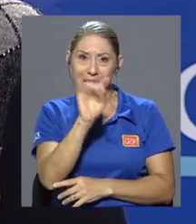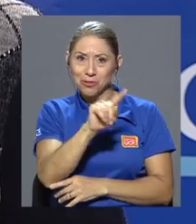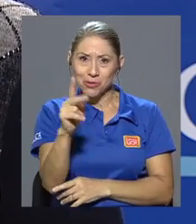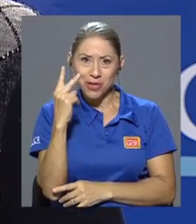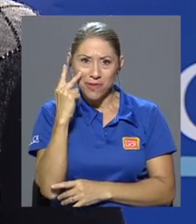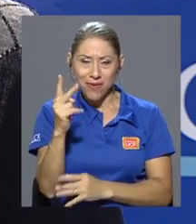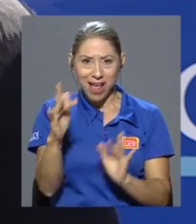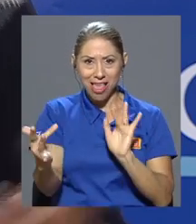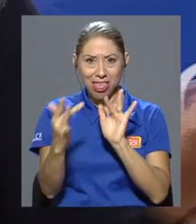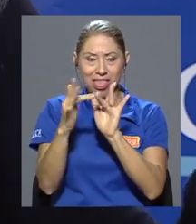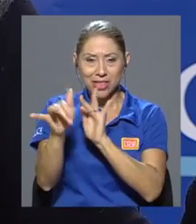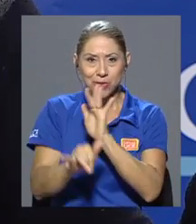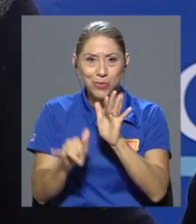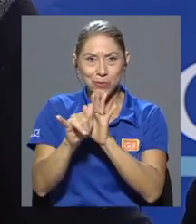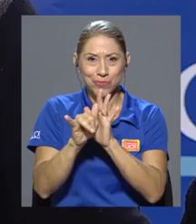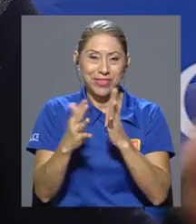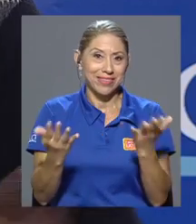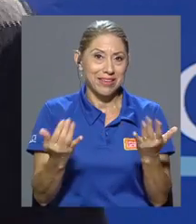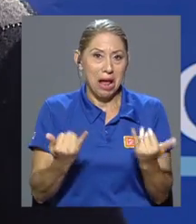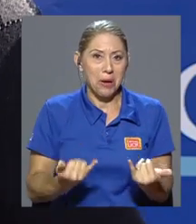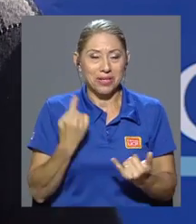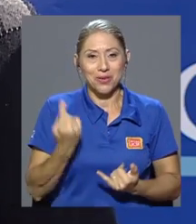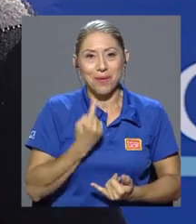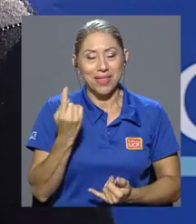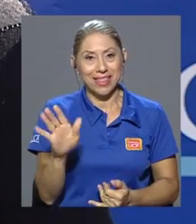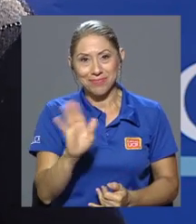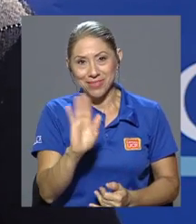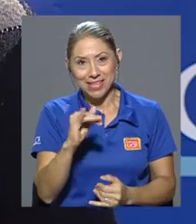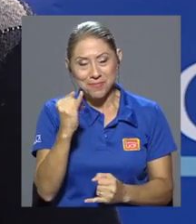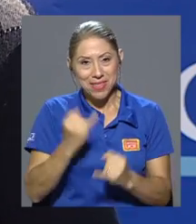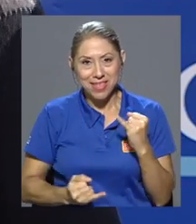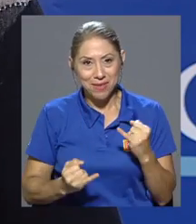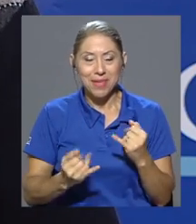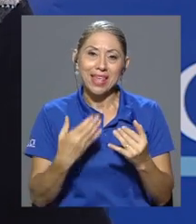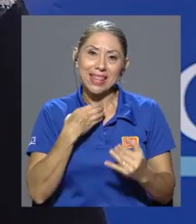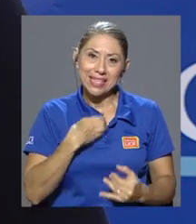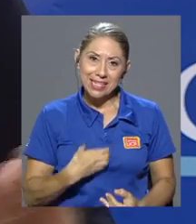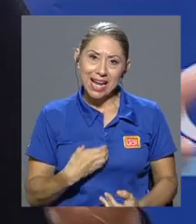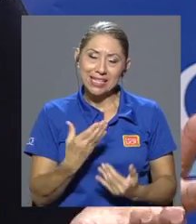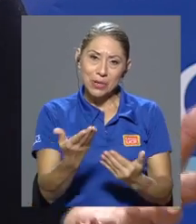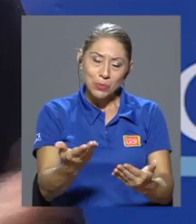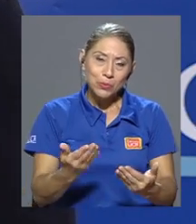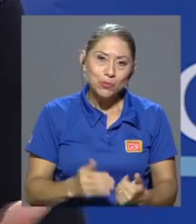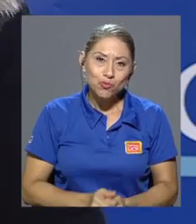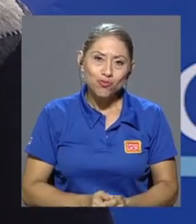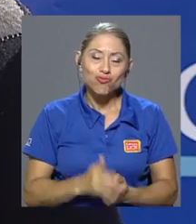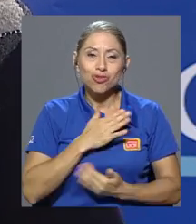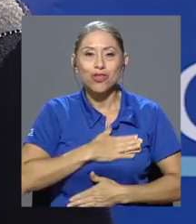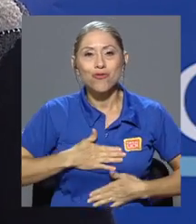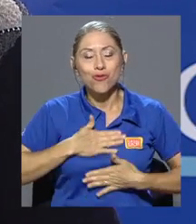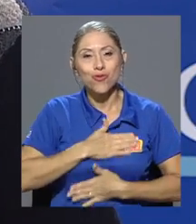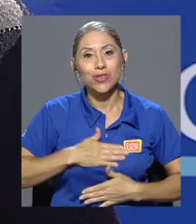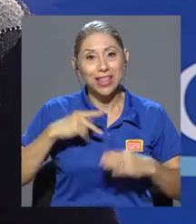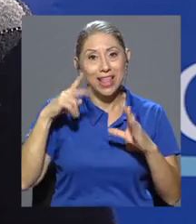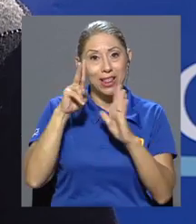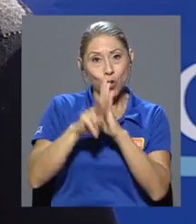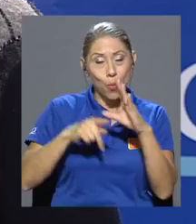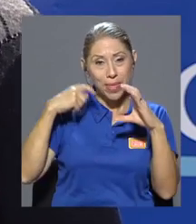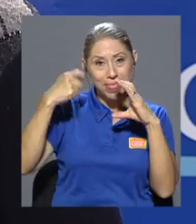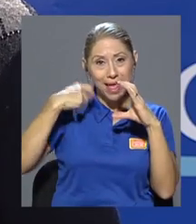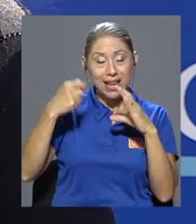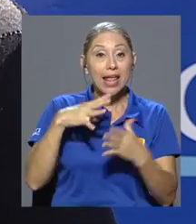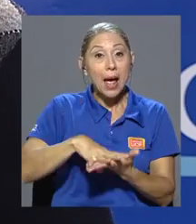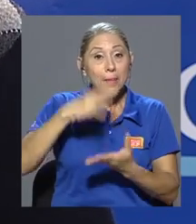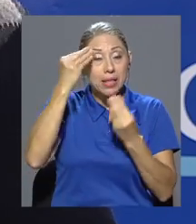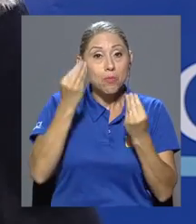a que lo vean y por el momento no me queda más que despedirme y desearles que disfruten del documental, que aprendan